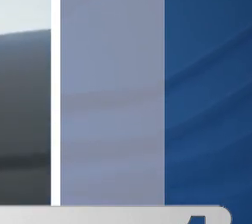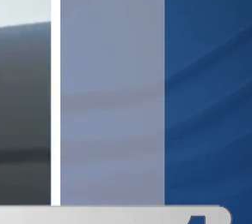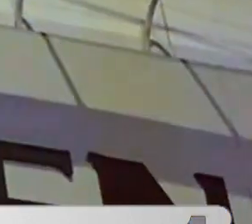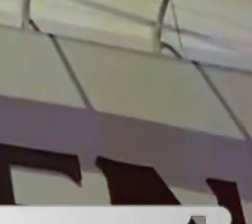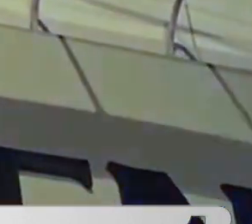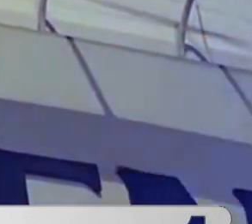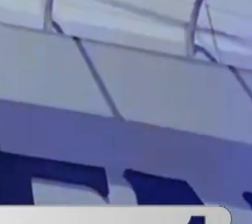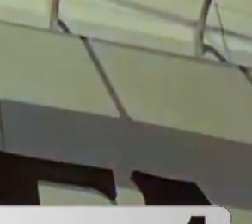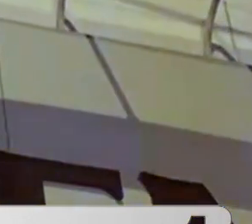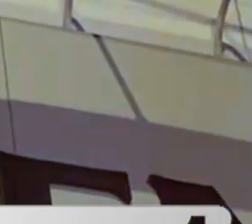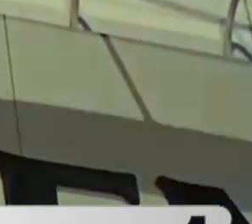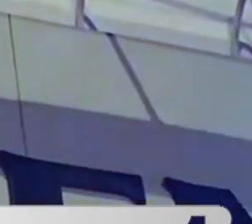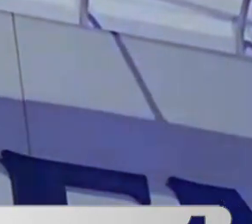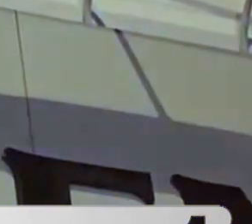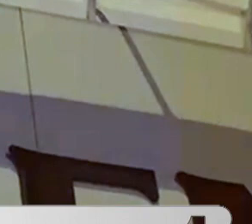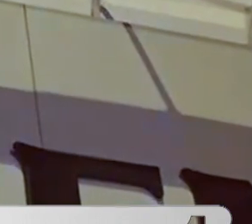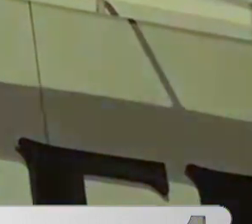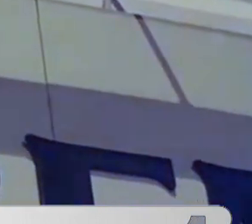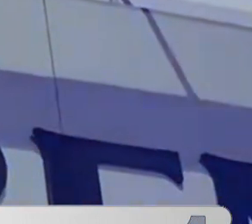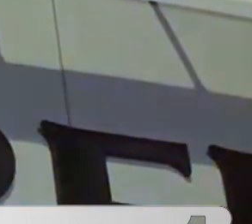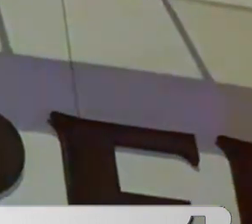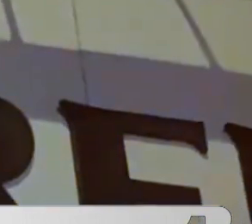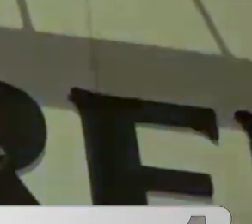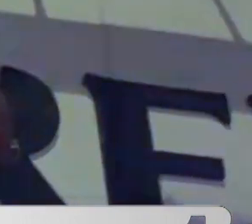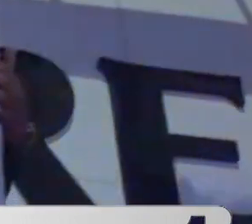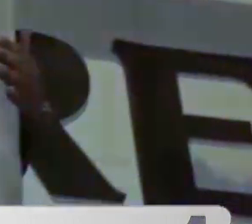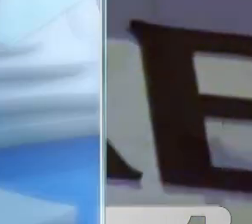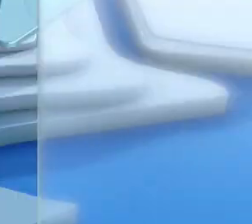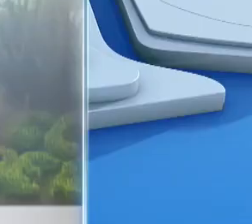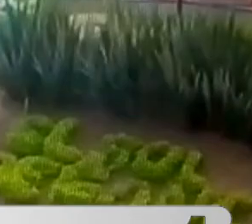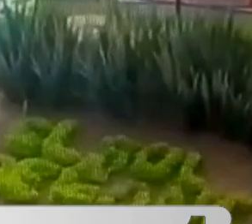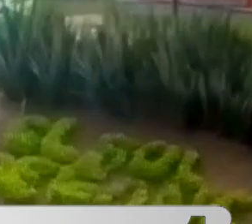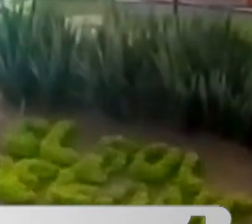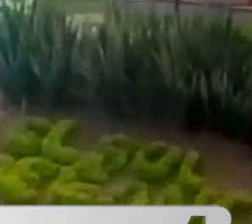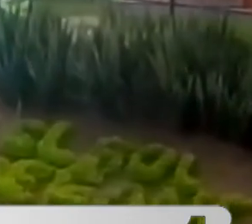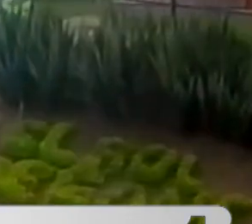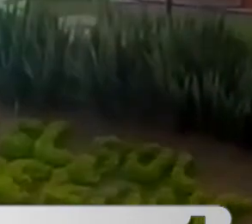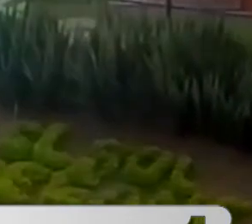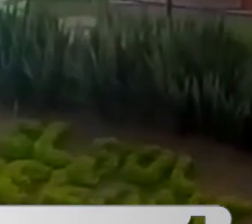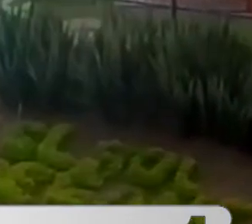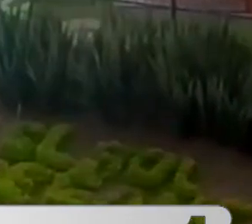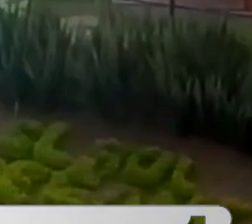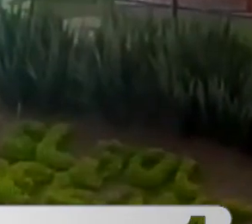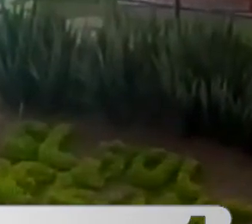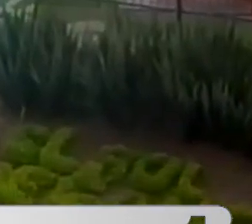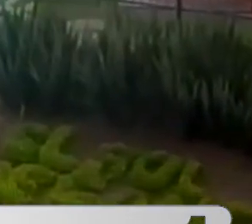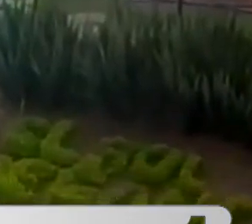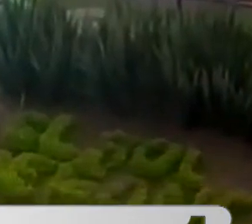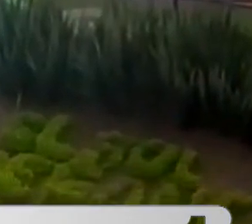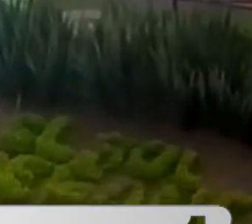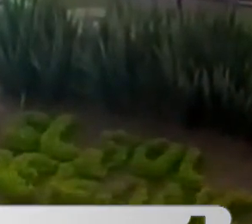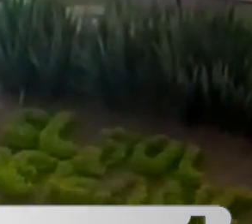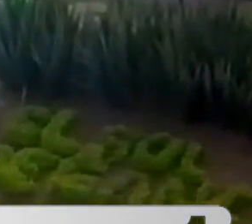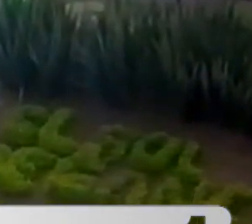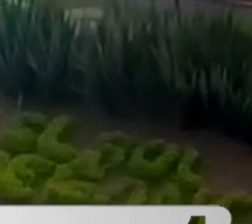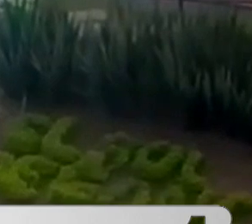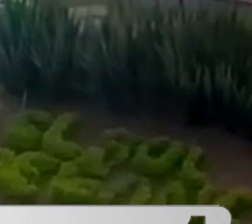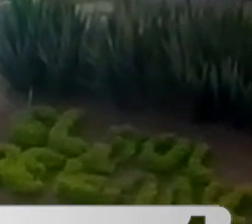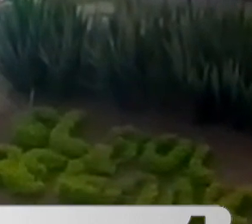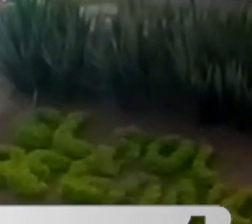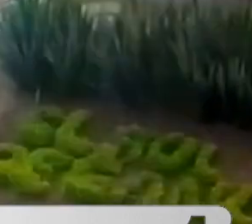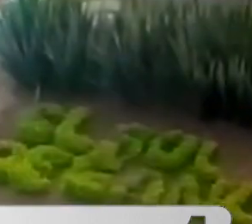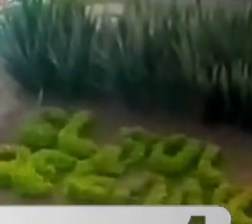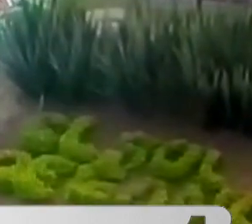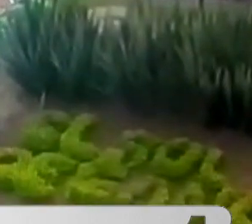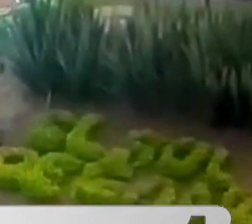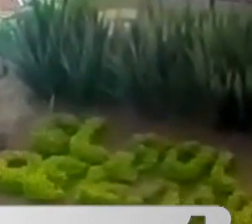ladrones buscan víctimas en la localidad de Sua Indignante caso de hombre que arrolla a motociclista